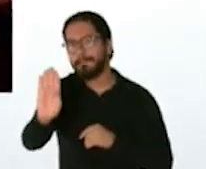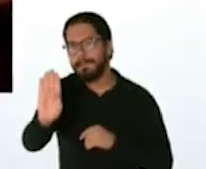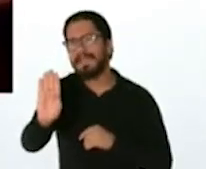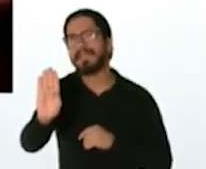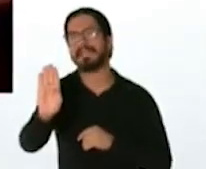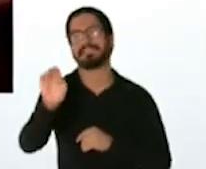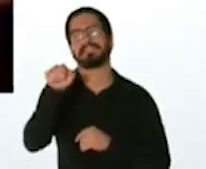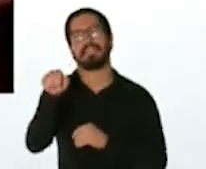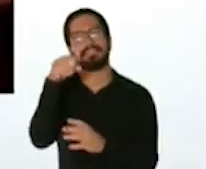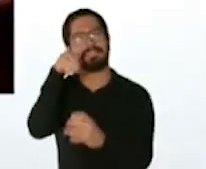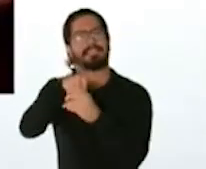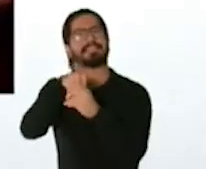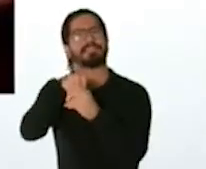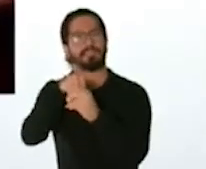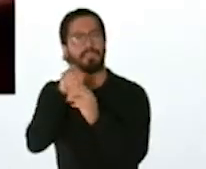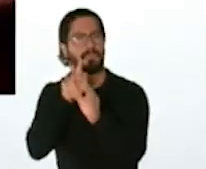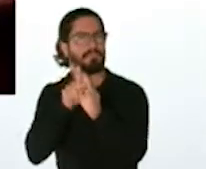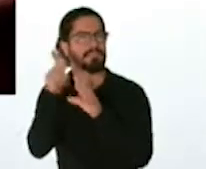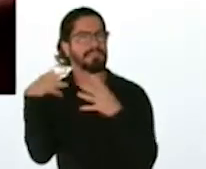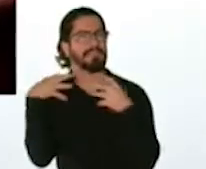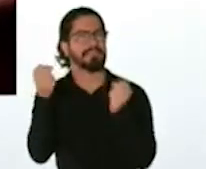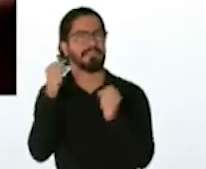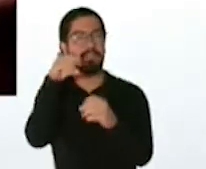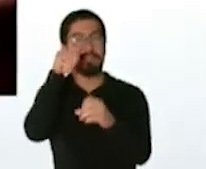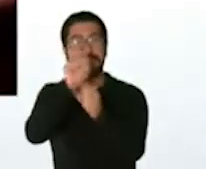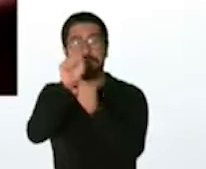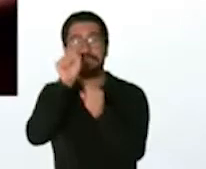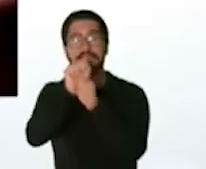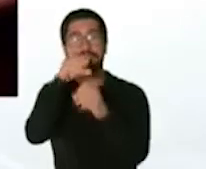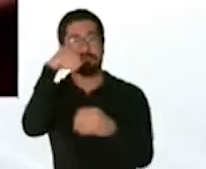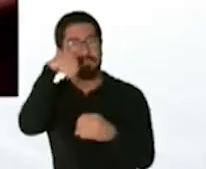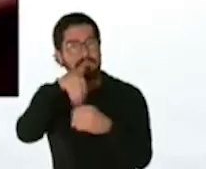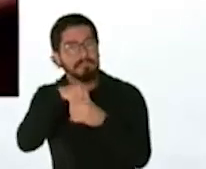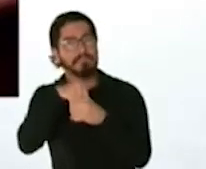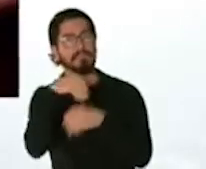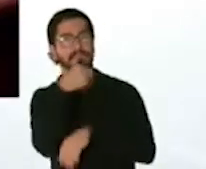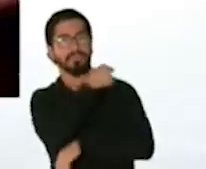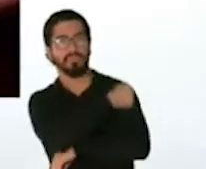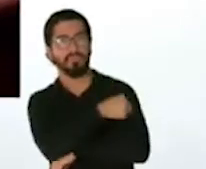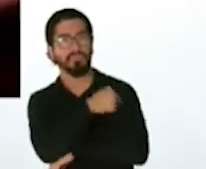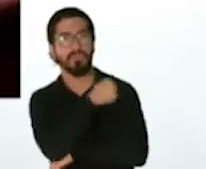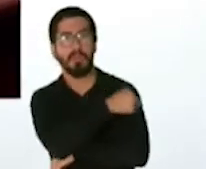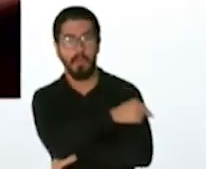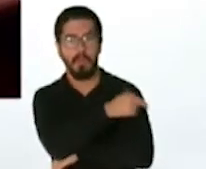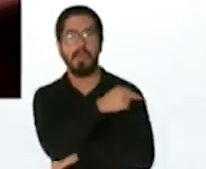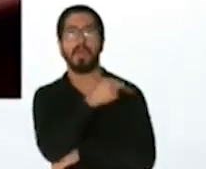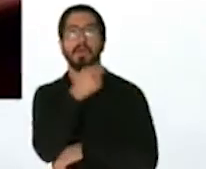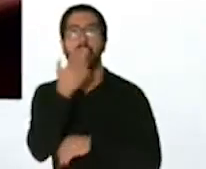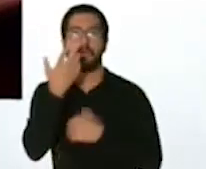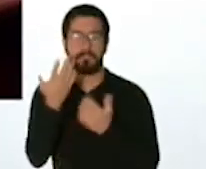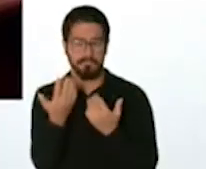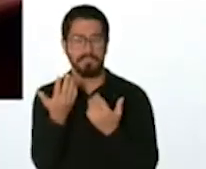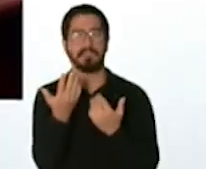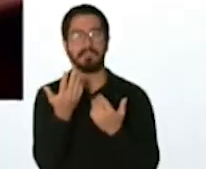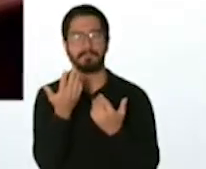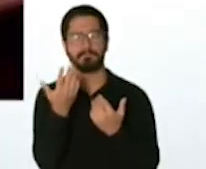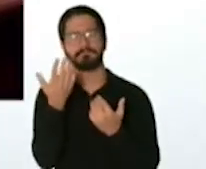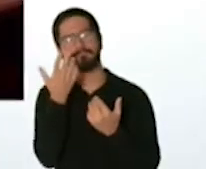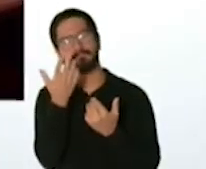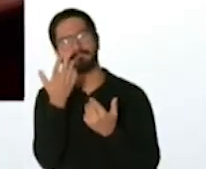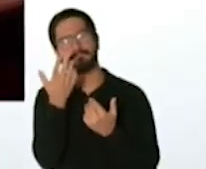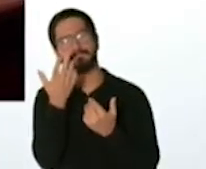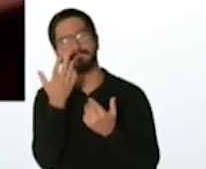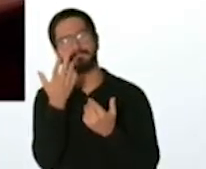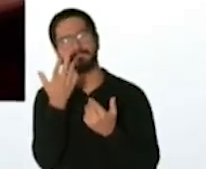los profesionales de la salud que no trabajan en hospitales el colegio y el resto de los colegios profesionales que estamos agrupados en